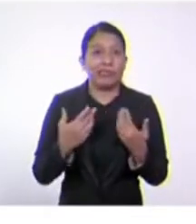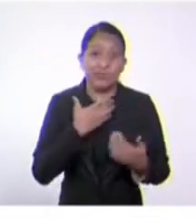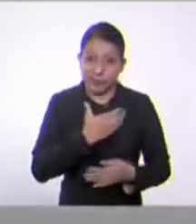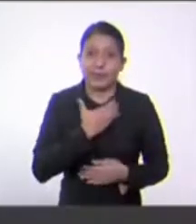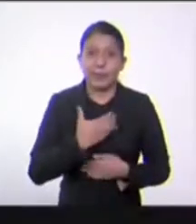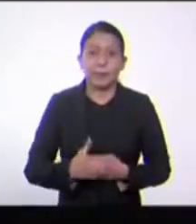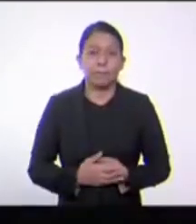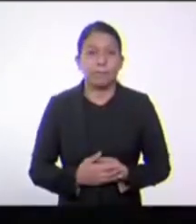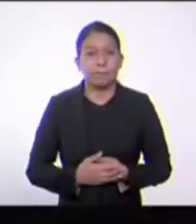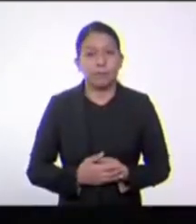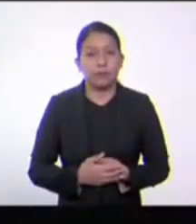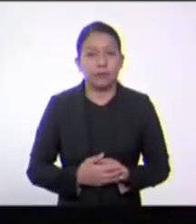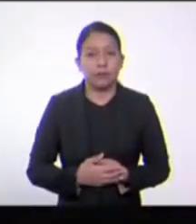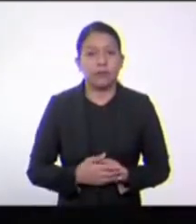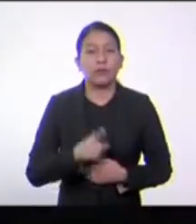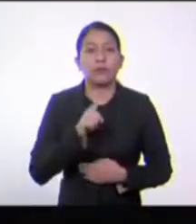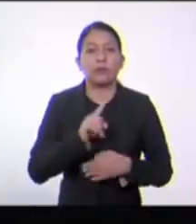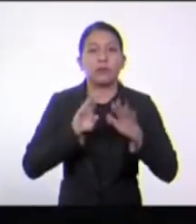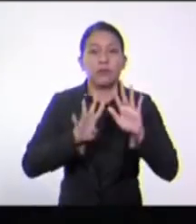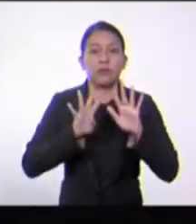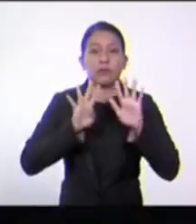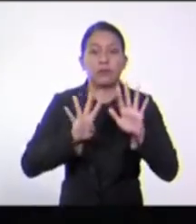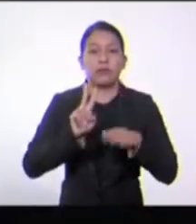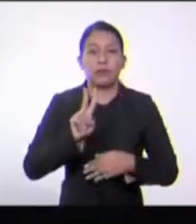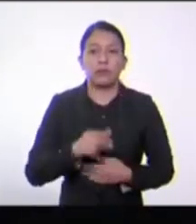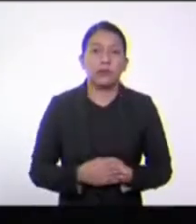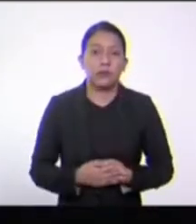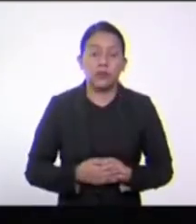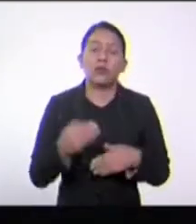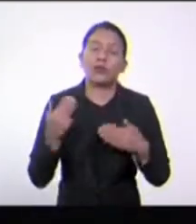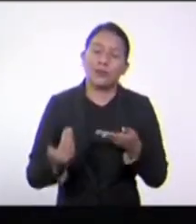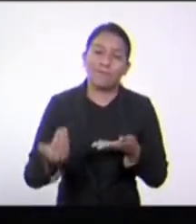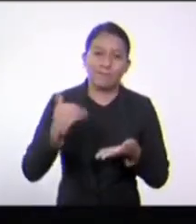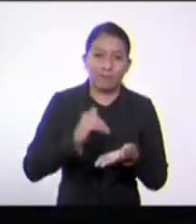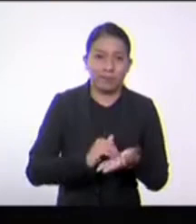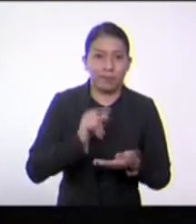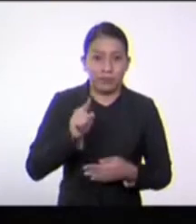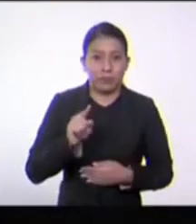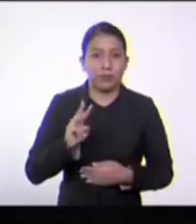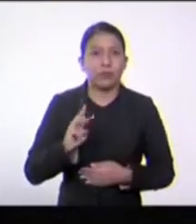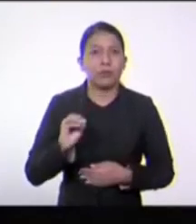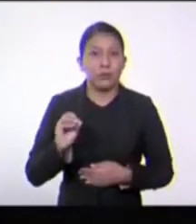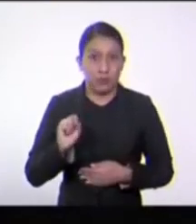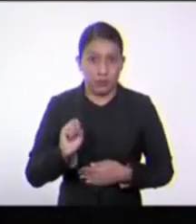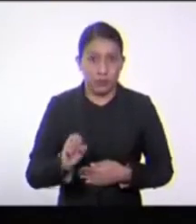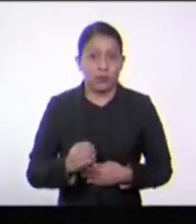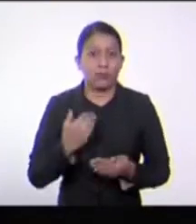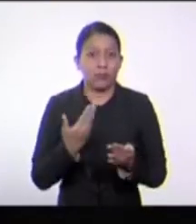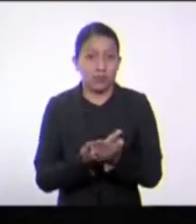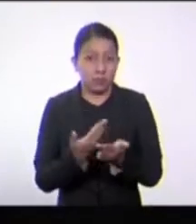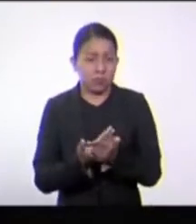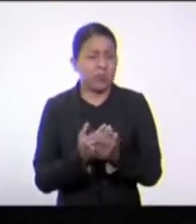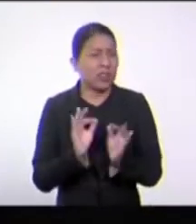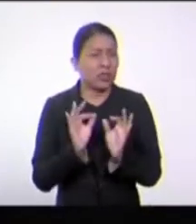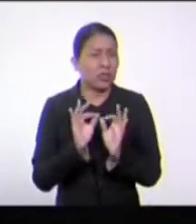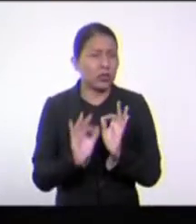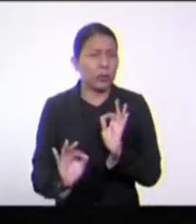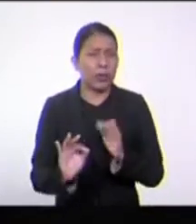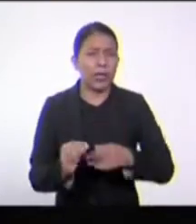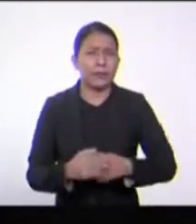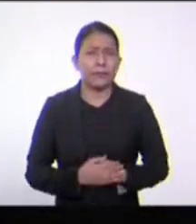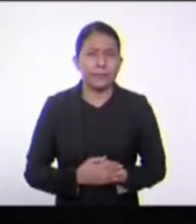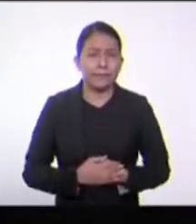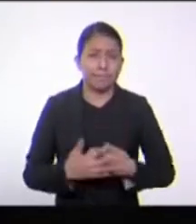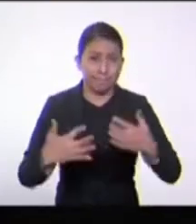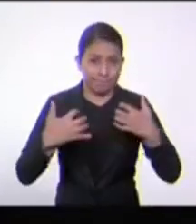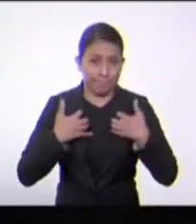En 1992, de nuevo, Wuss, propuso de manera simple, los seres vivos